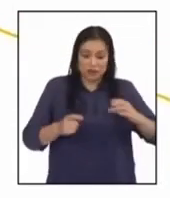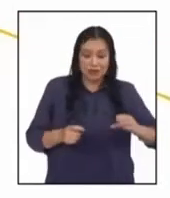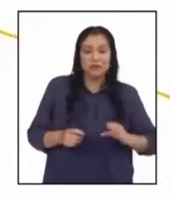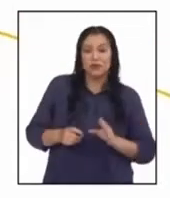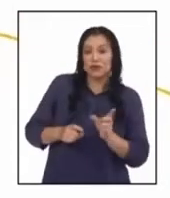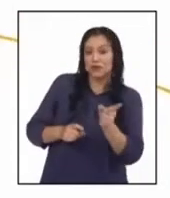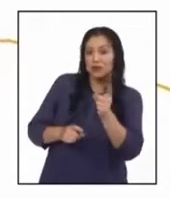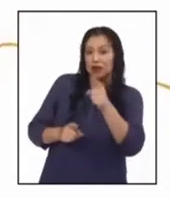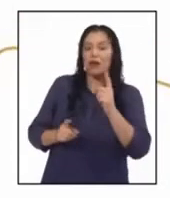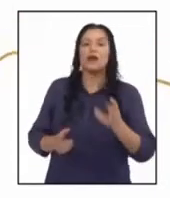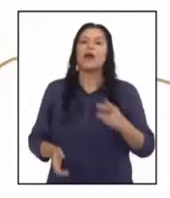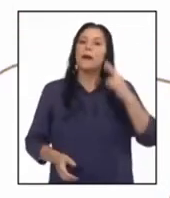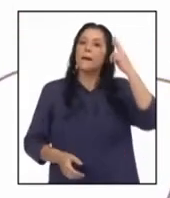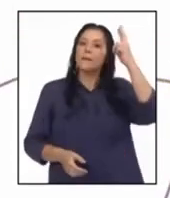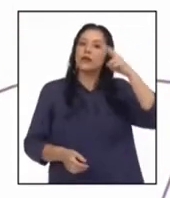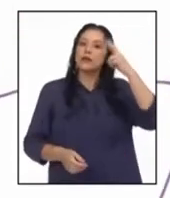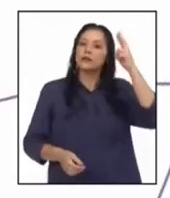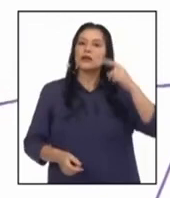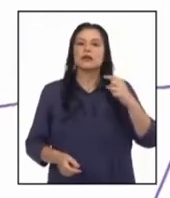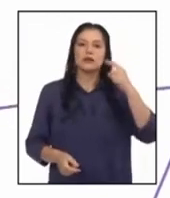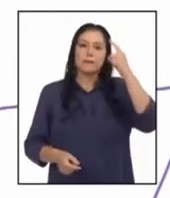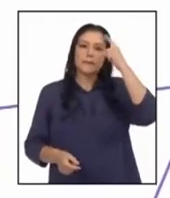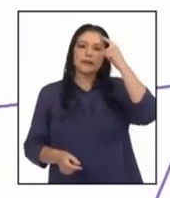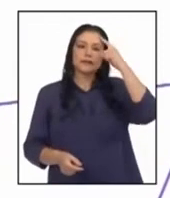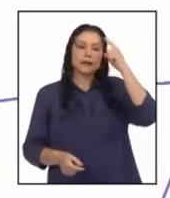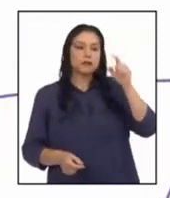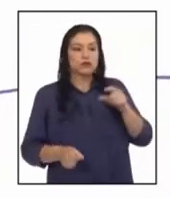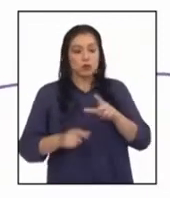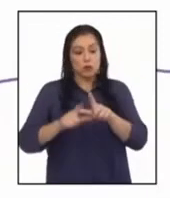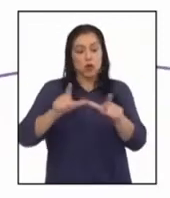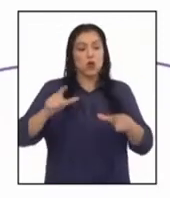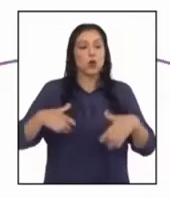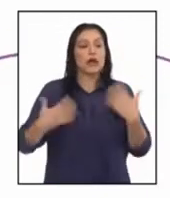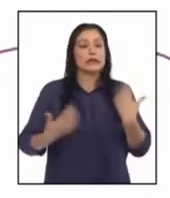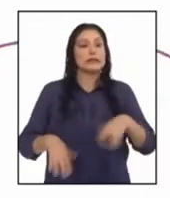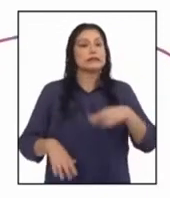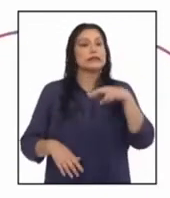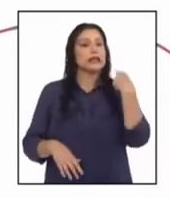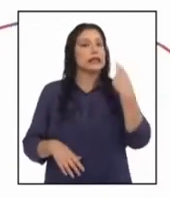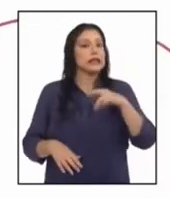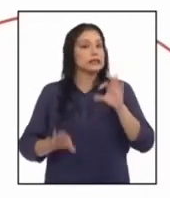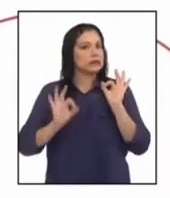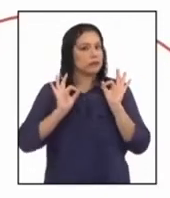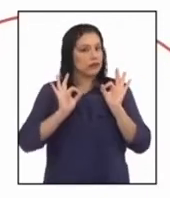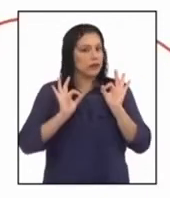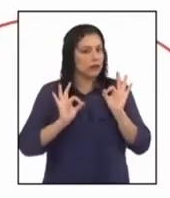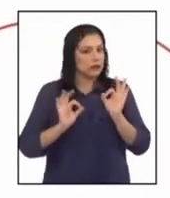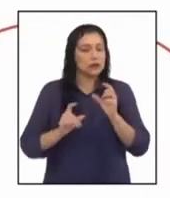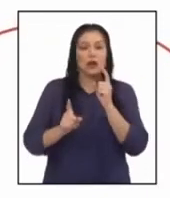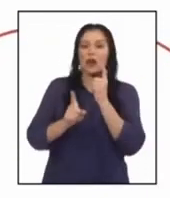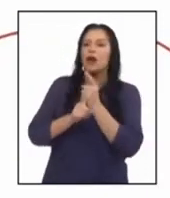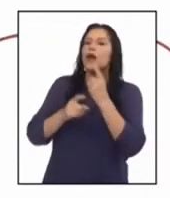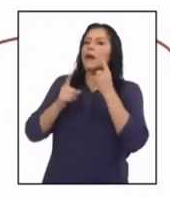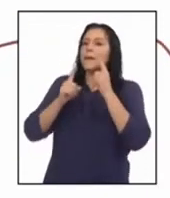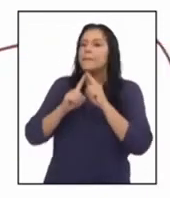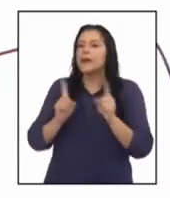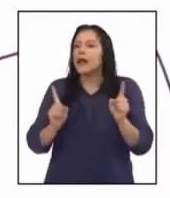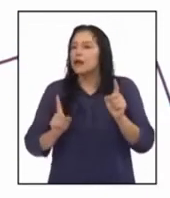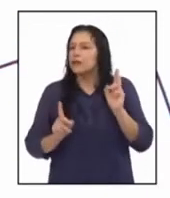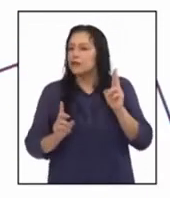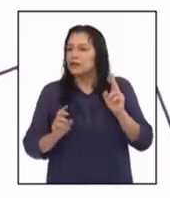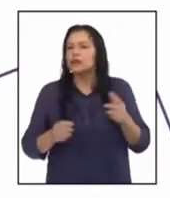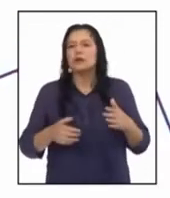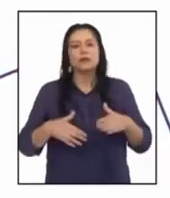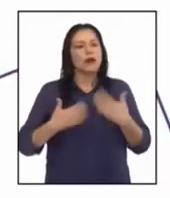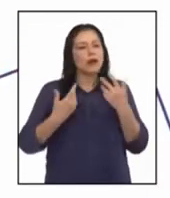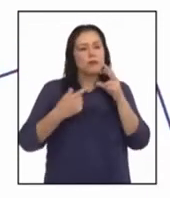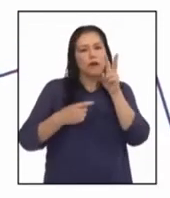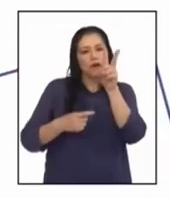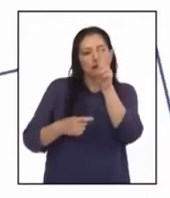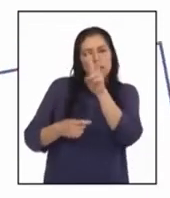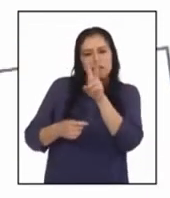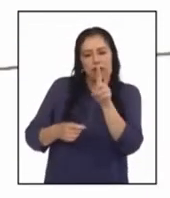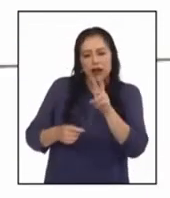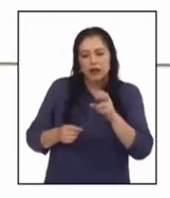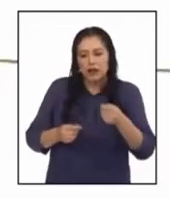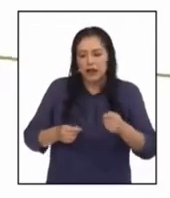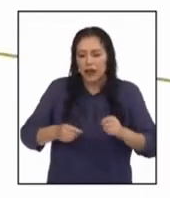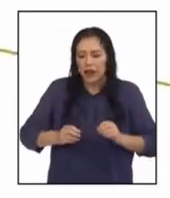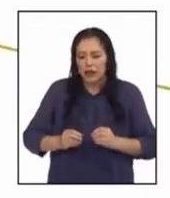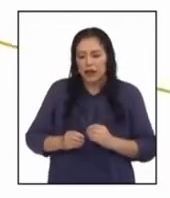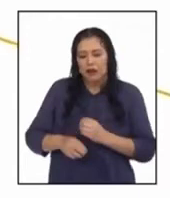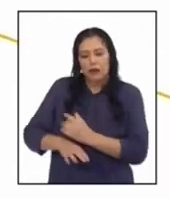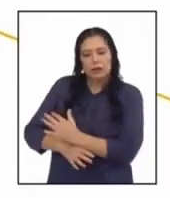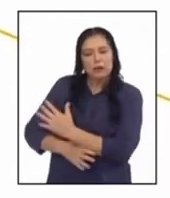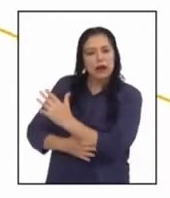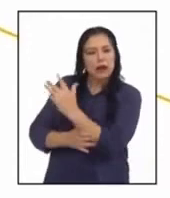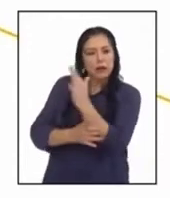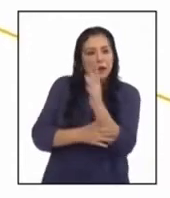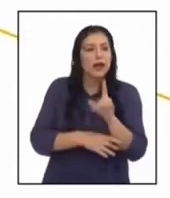lados. Por eso lo consideramos como zona de riesgo. Efectivamente. Sin embargo, profesora, también podemos ver que hay campos agrícolas que